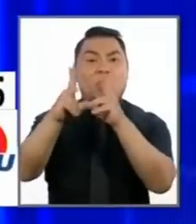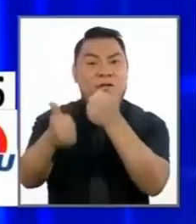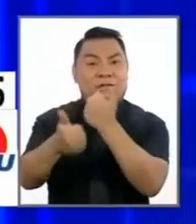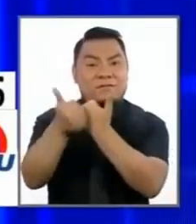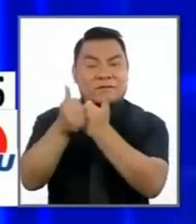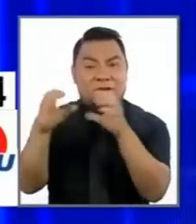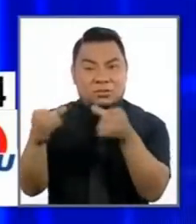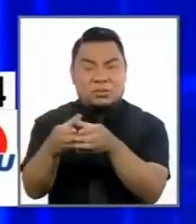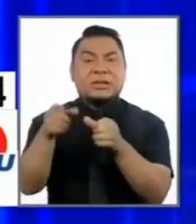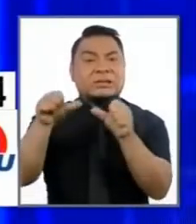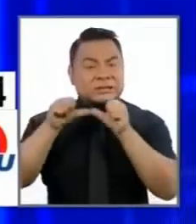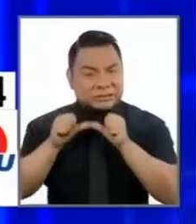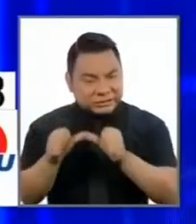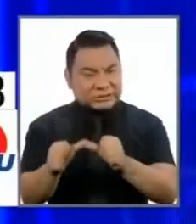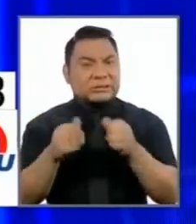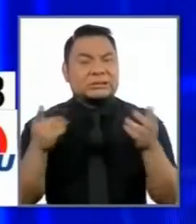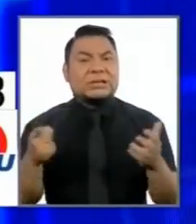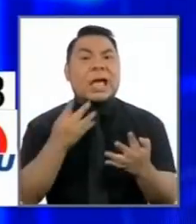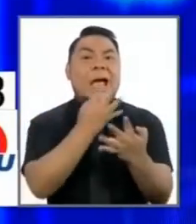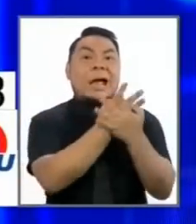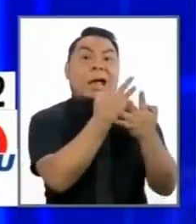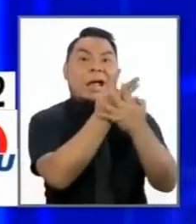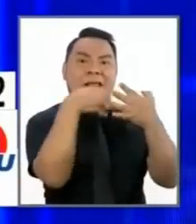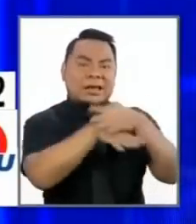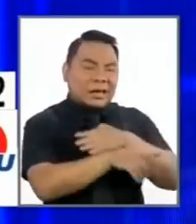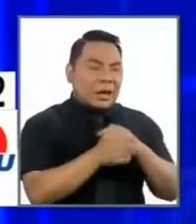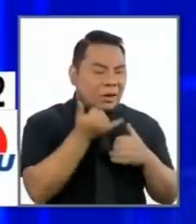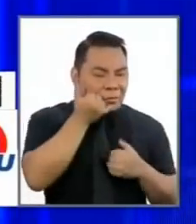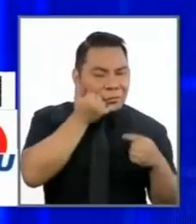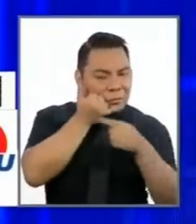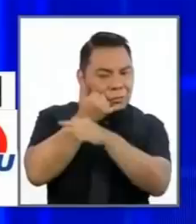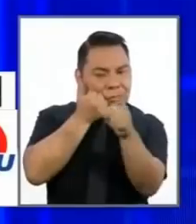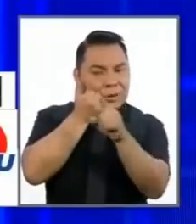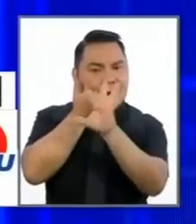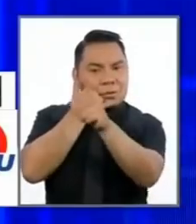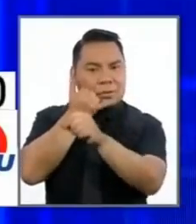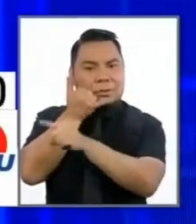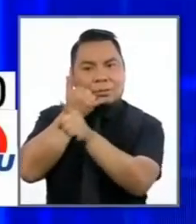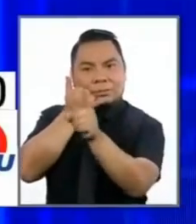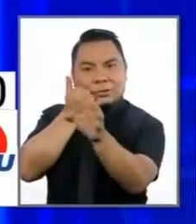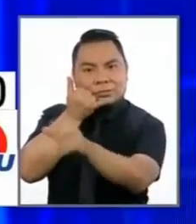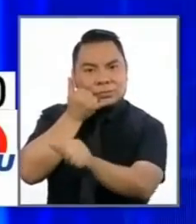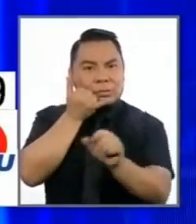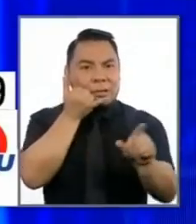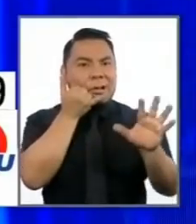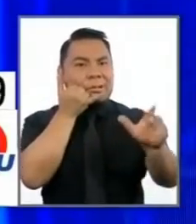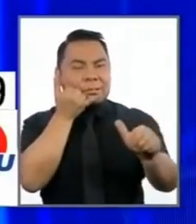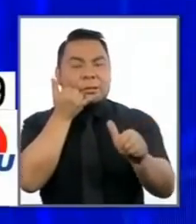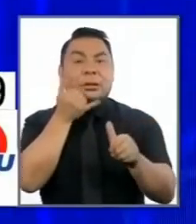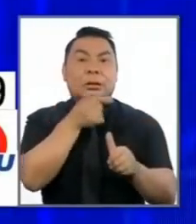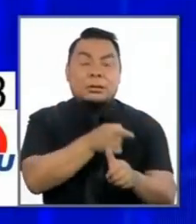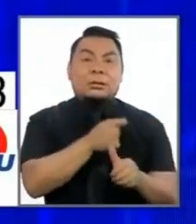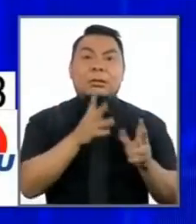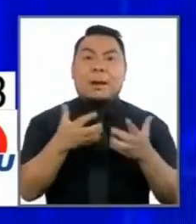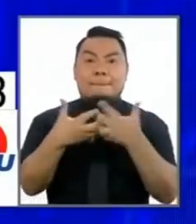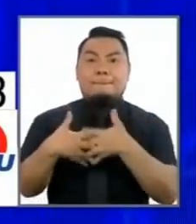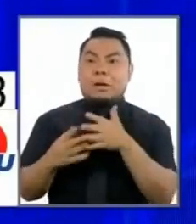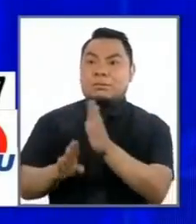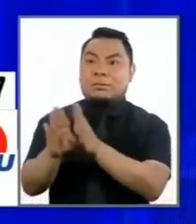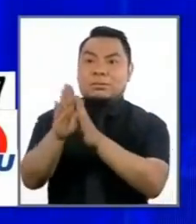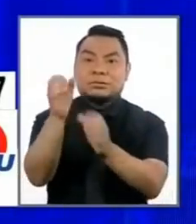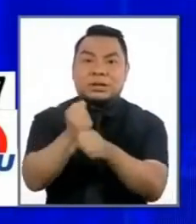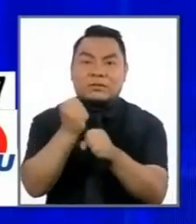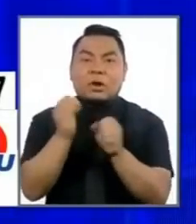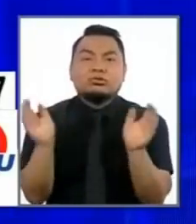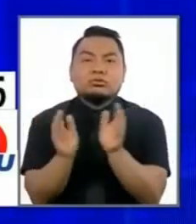siguen ordenando crímenes desde las cárceles. Siguen planificando las extorsiones para los dueños, los pequeños emprendedores que